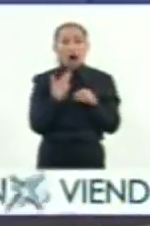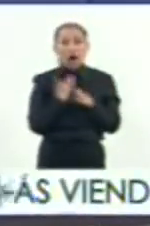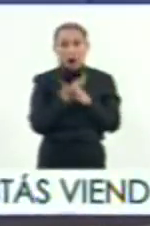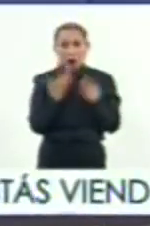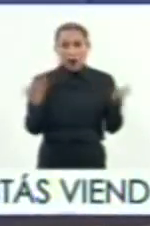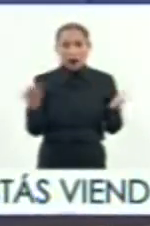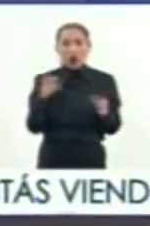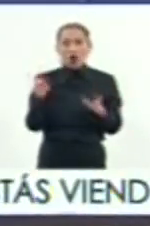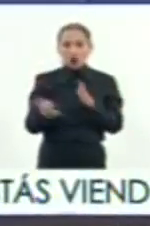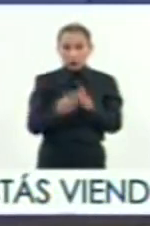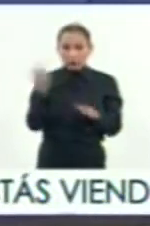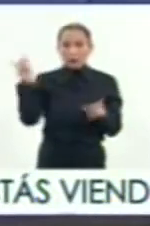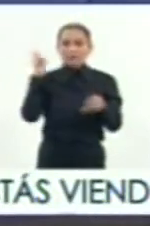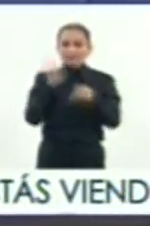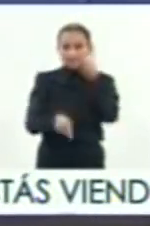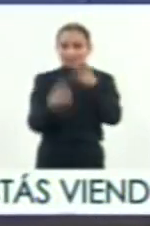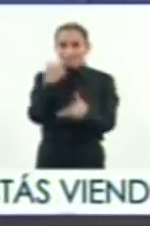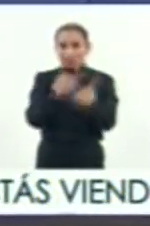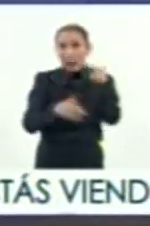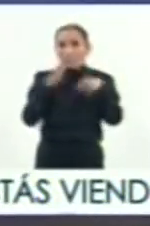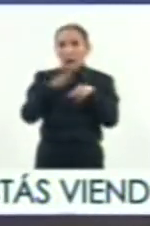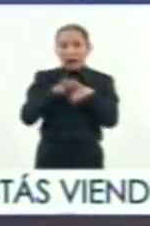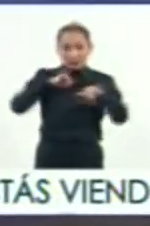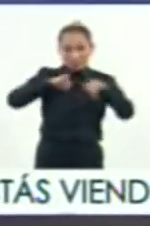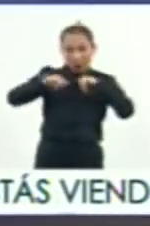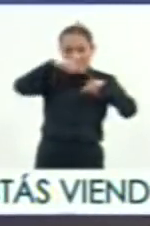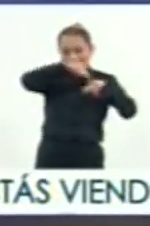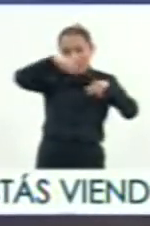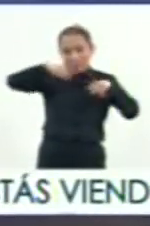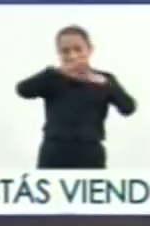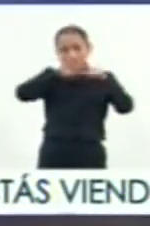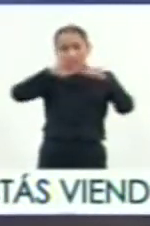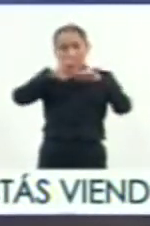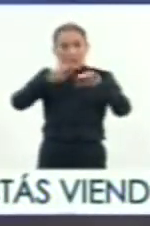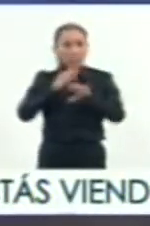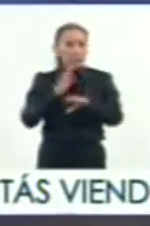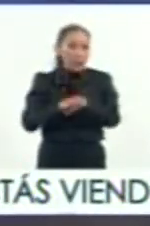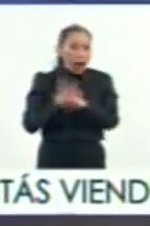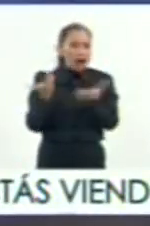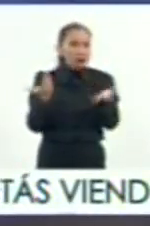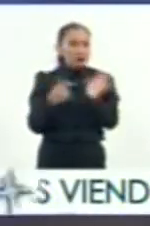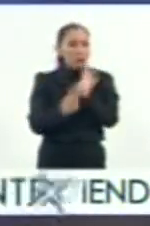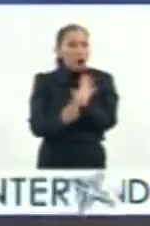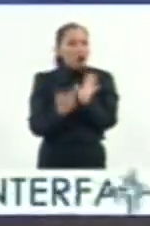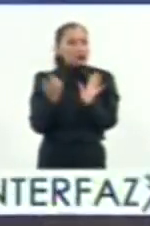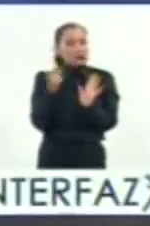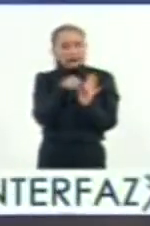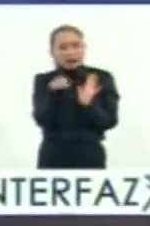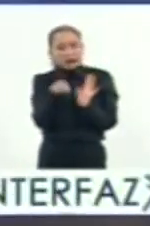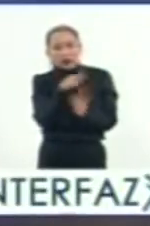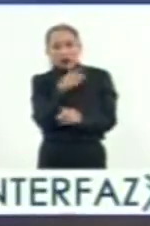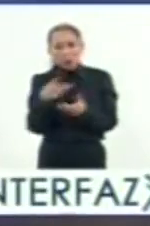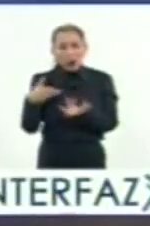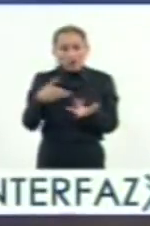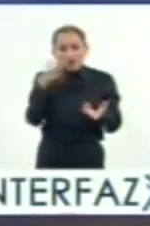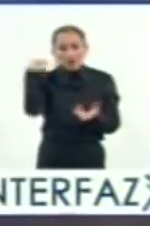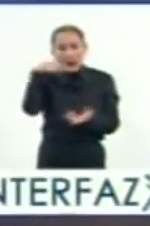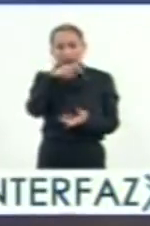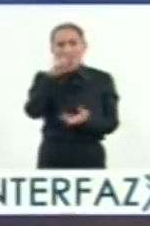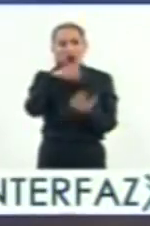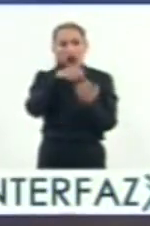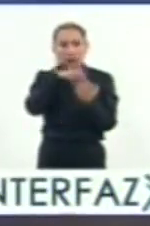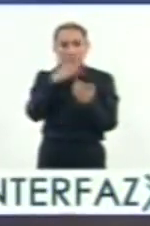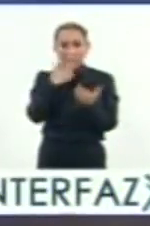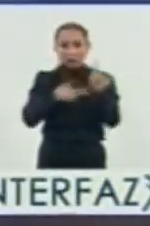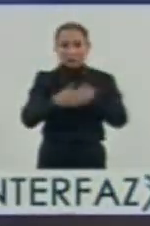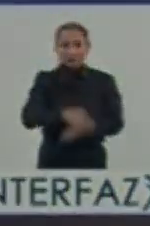precisamente a hacer una breve pausa, regresamos a ver este mapa para que nos expliques de forma también un poquito más gráfica todo este recorrido de Hernán Cortés.